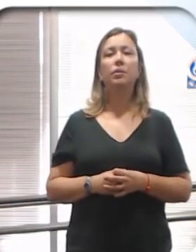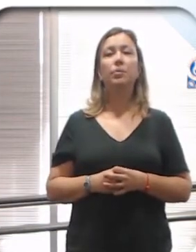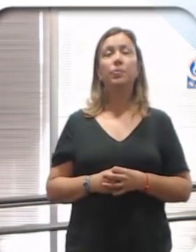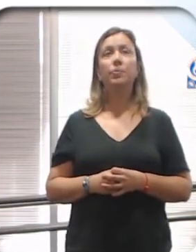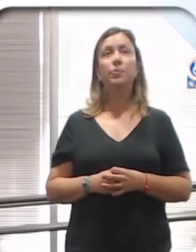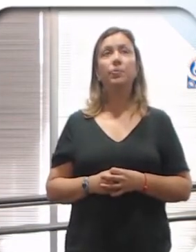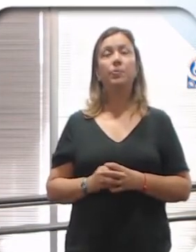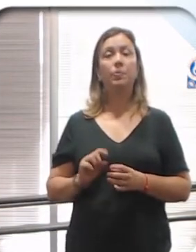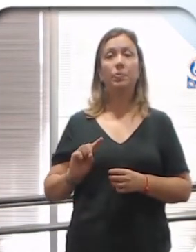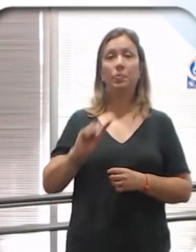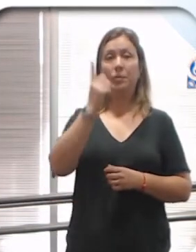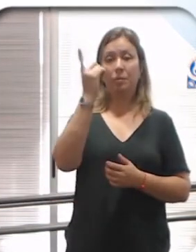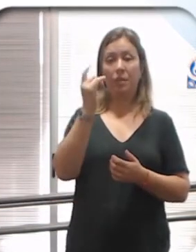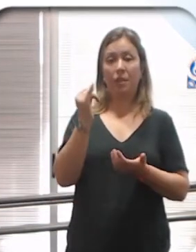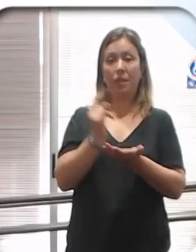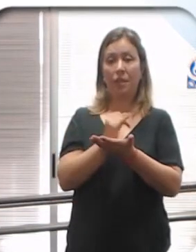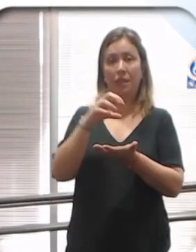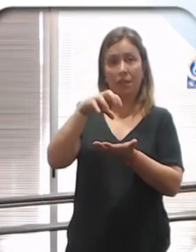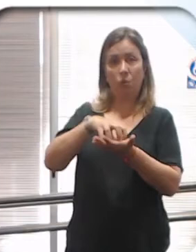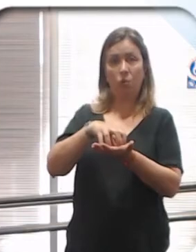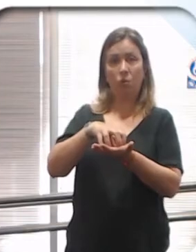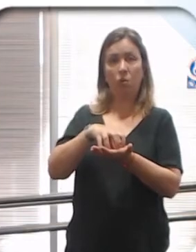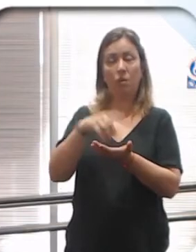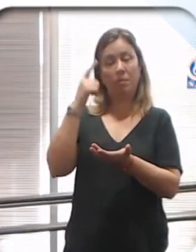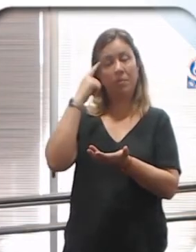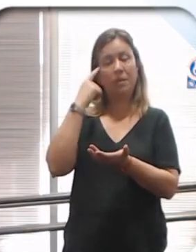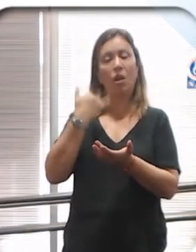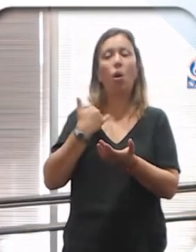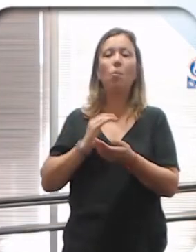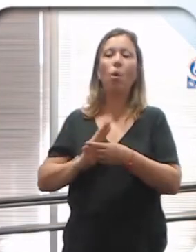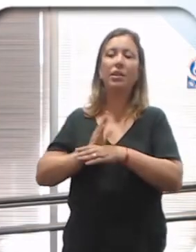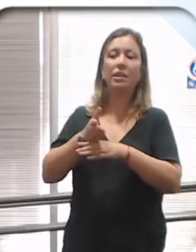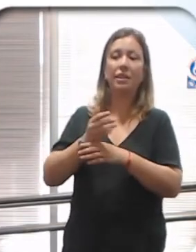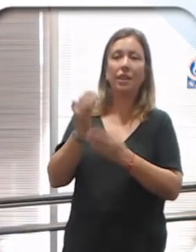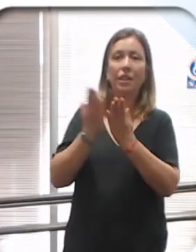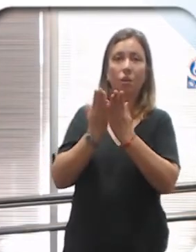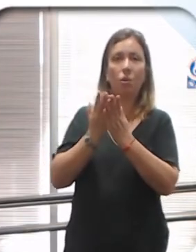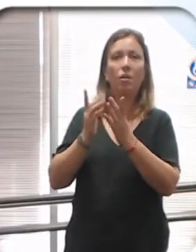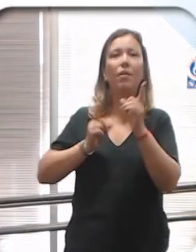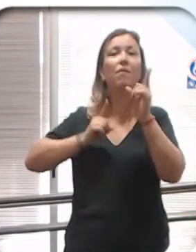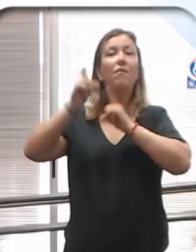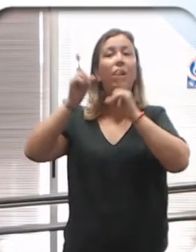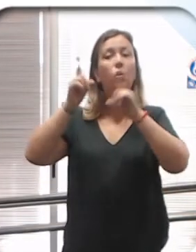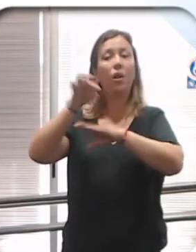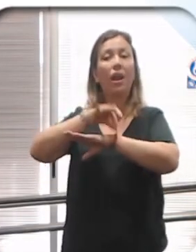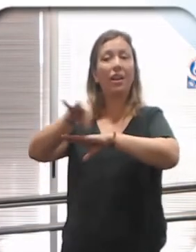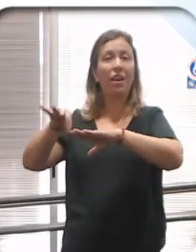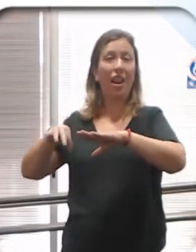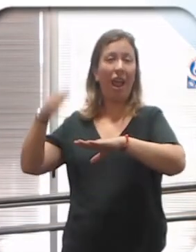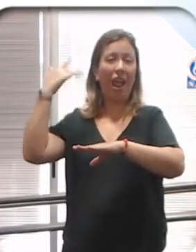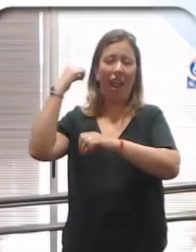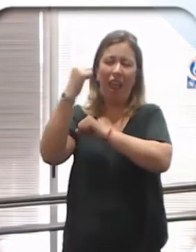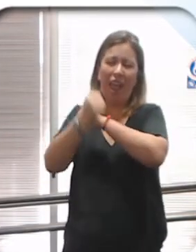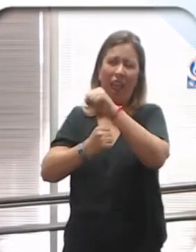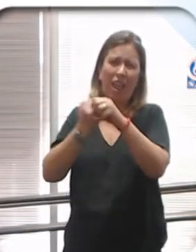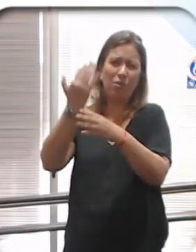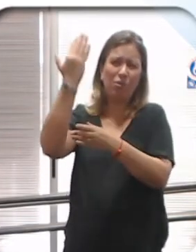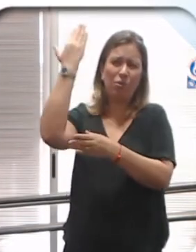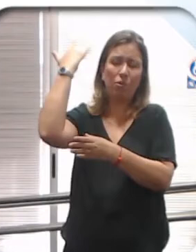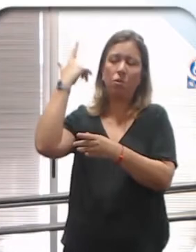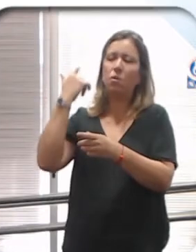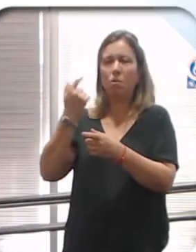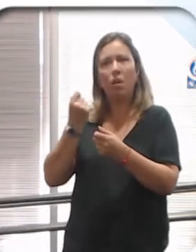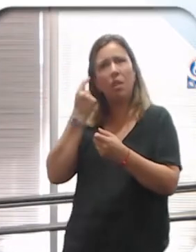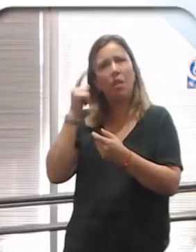instituciones que vi que pensaban la accesibilidad de sus estudiantes fue la Facultad de Arquitectura hace años, que